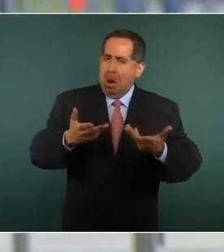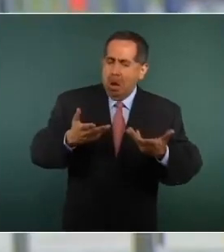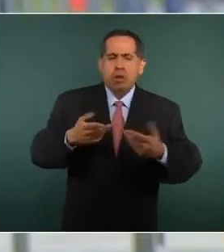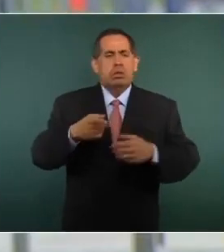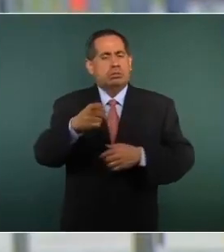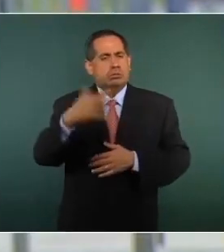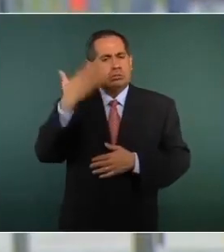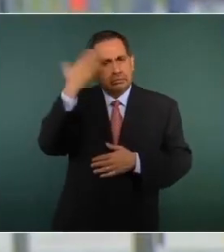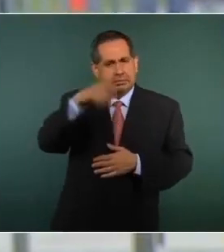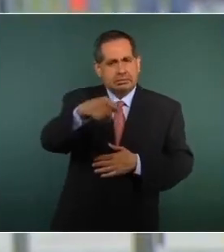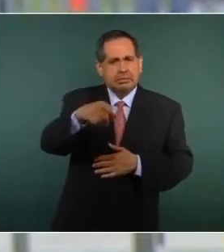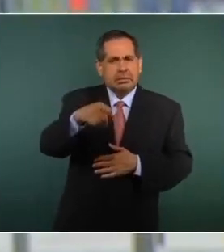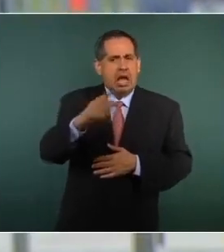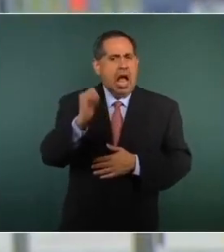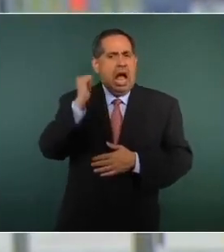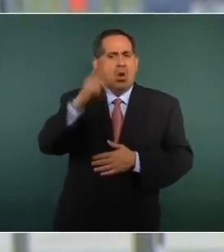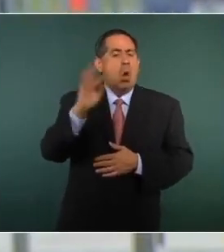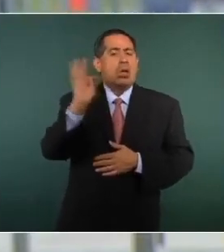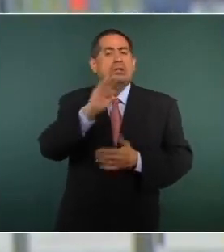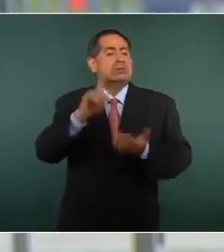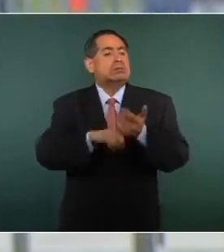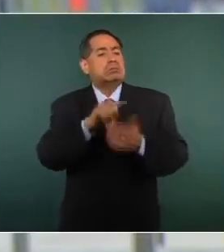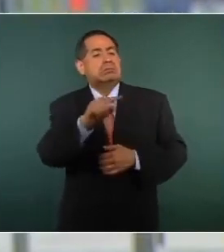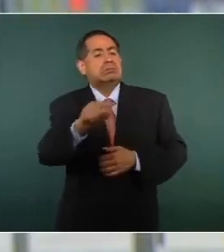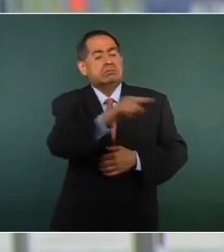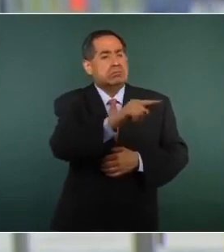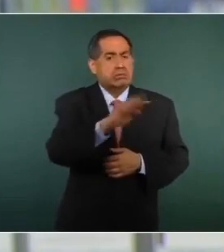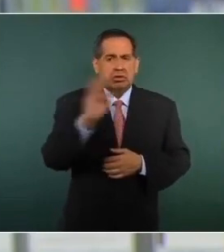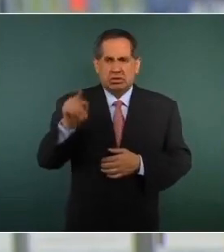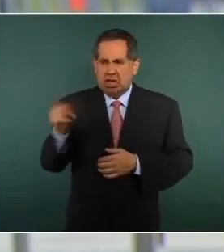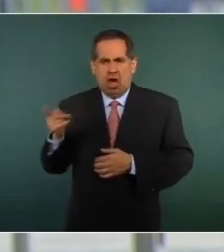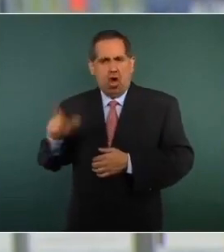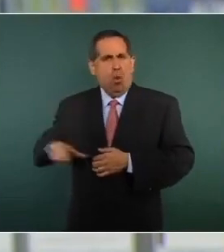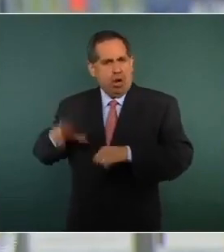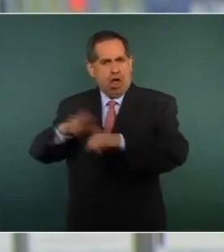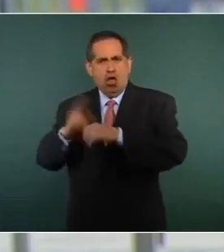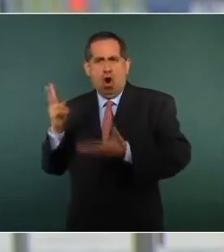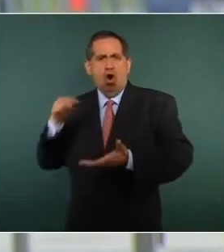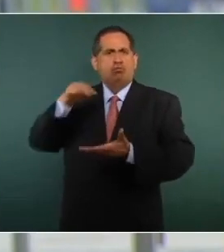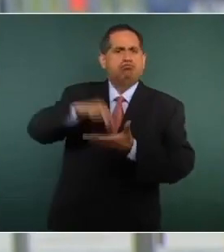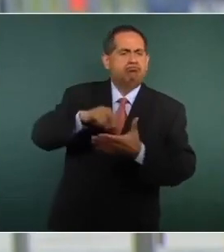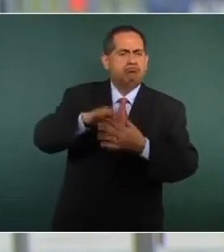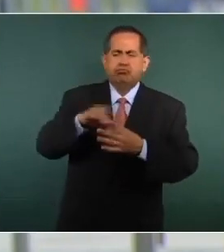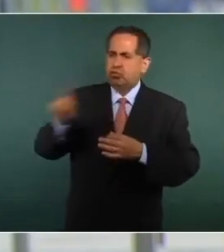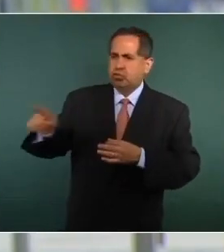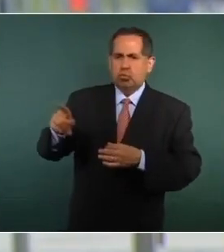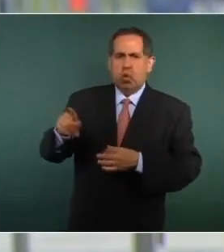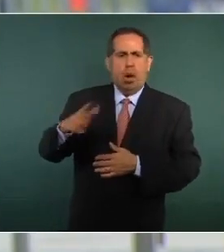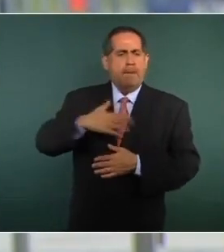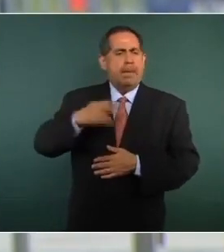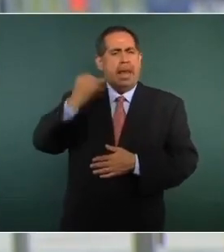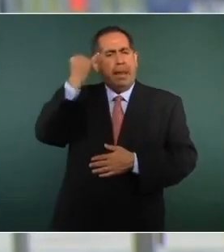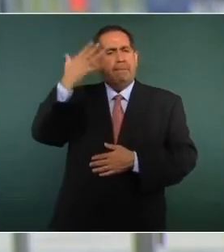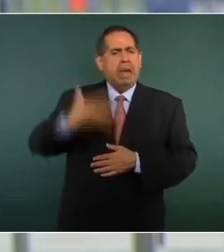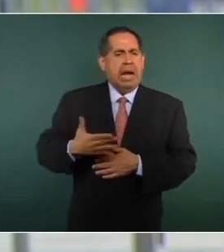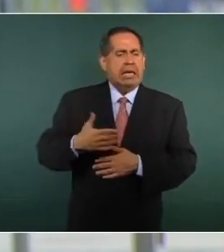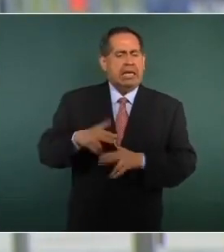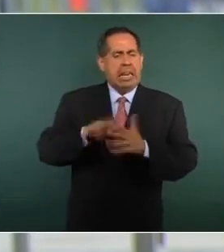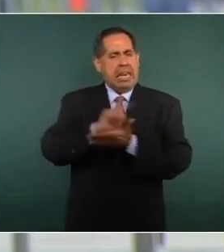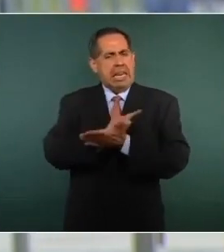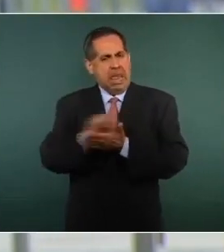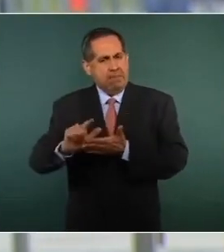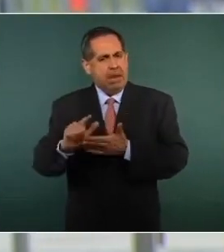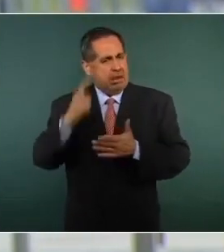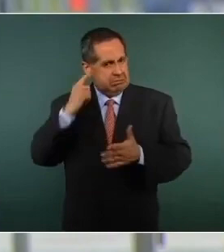¿Sabemos que hay la posibilidad para que siga dando la cara y que limpie su nombre o que nadie manche su nombre?